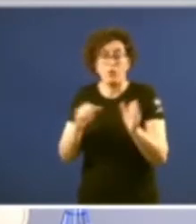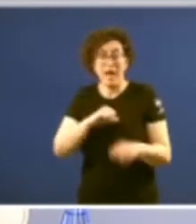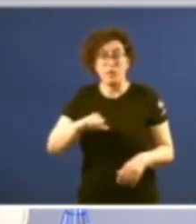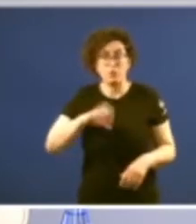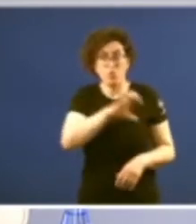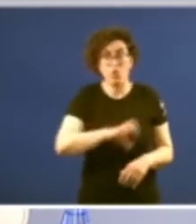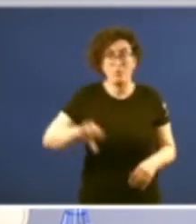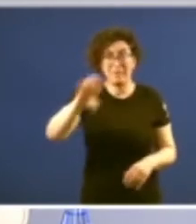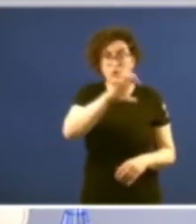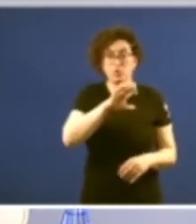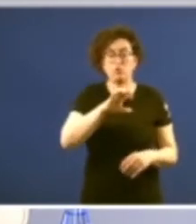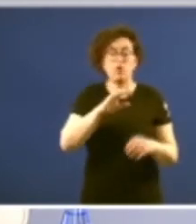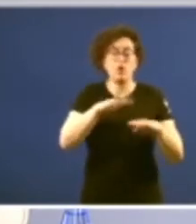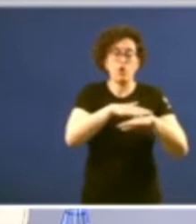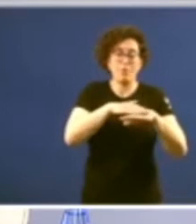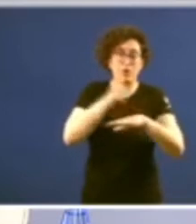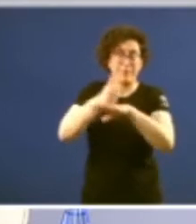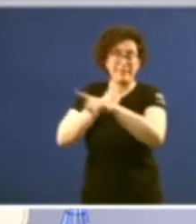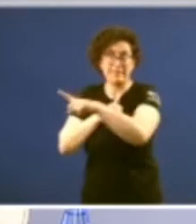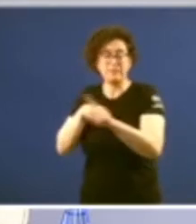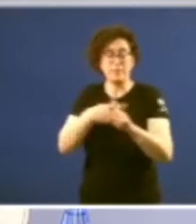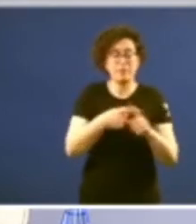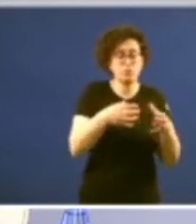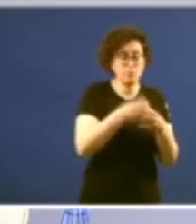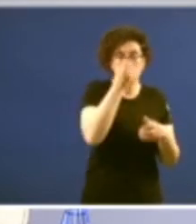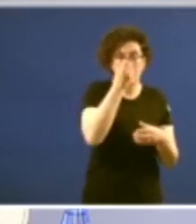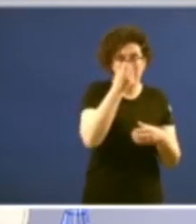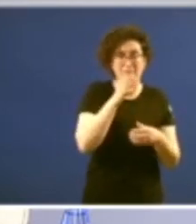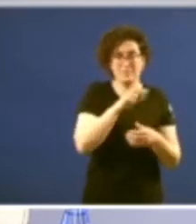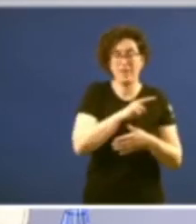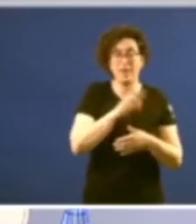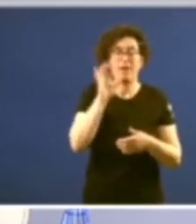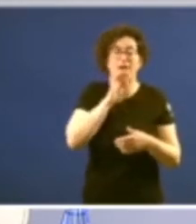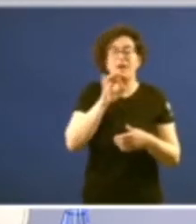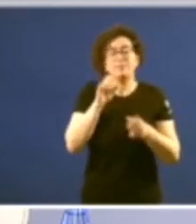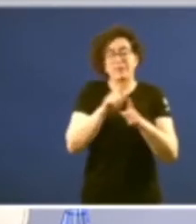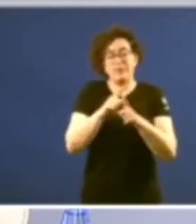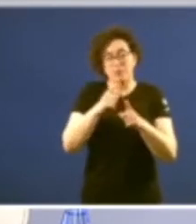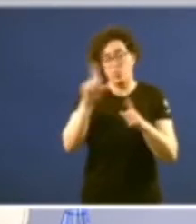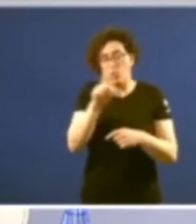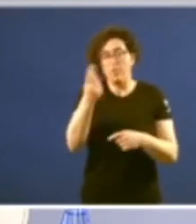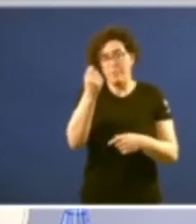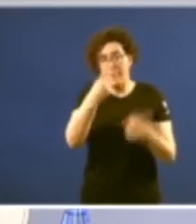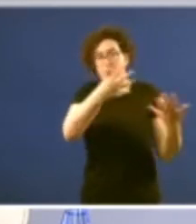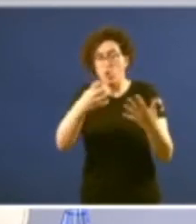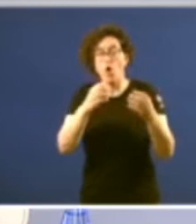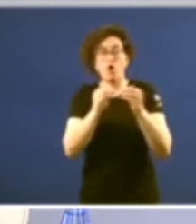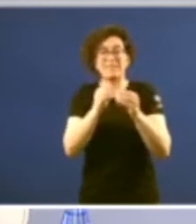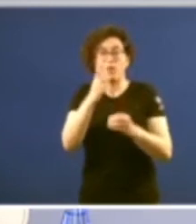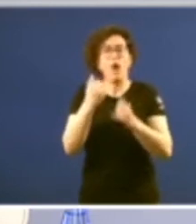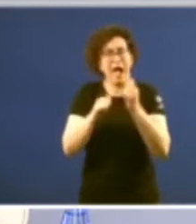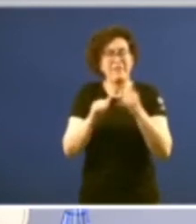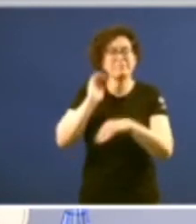asignados entre o Goberno Centrista e o Partido Socialista Obrero Español en xullo de 1981 seguiron esa